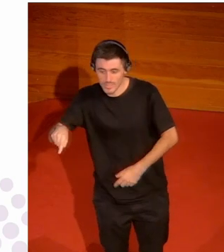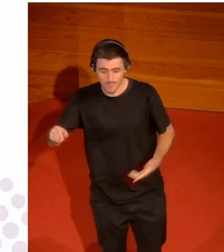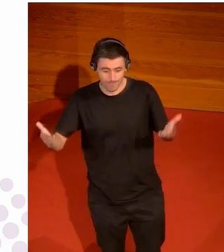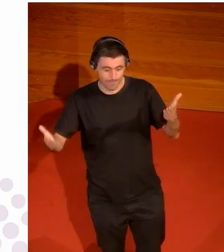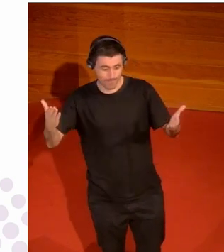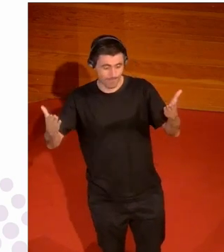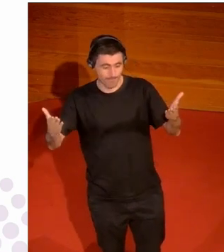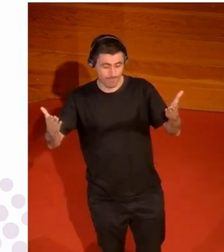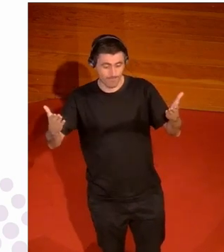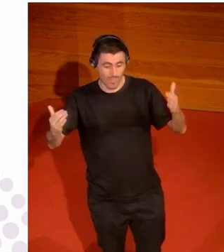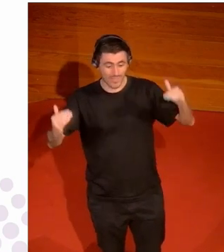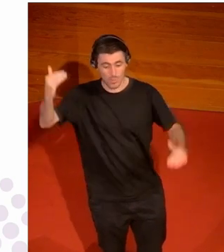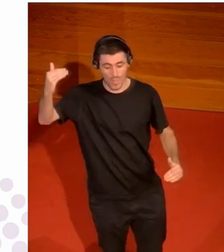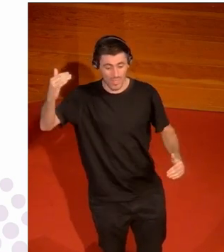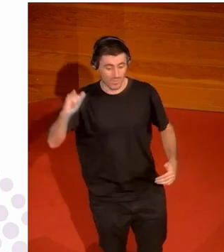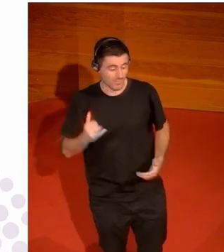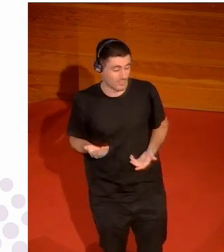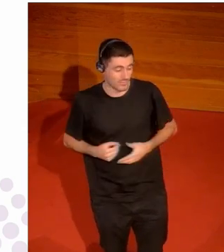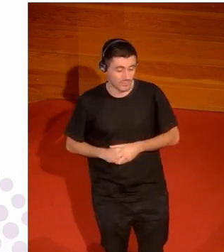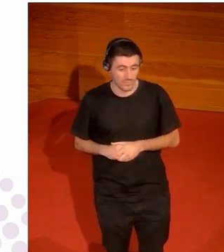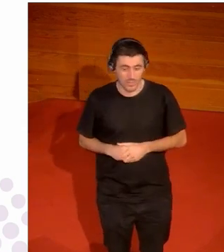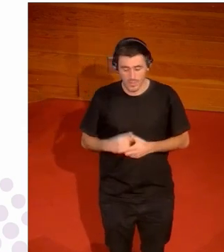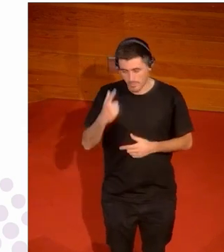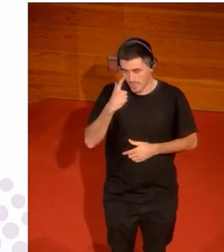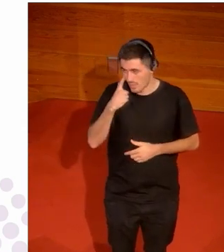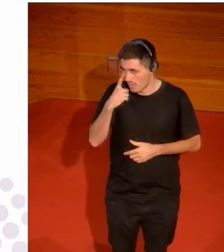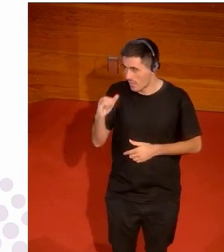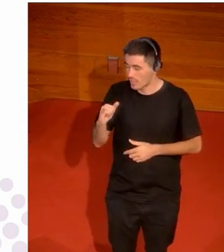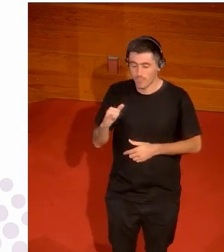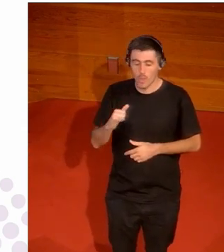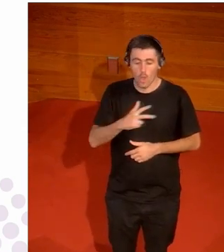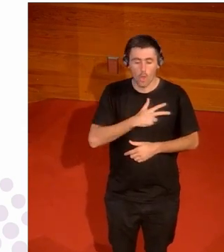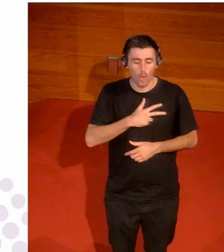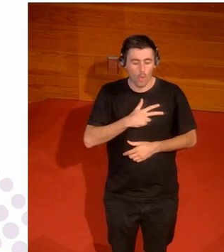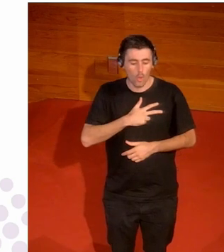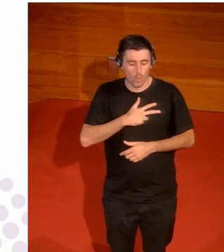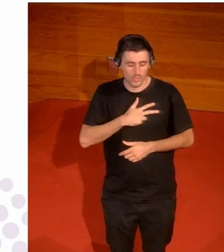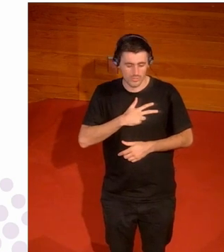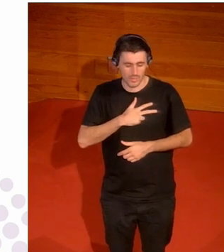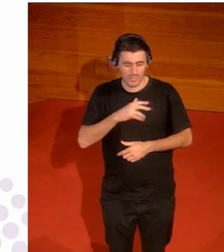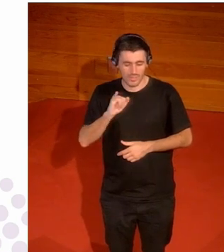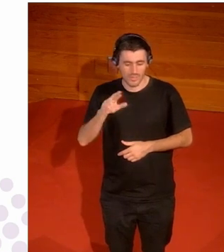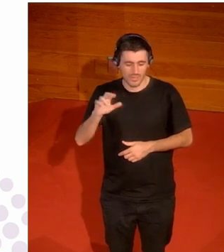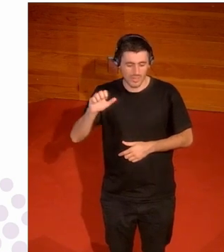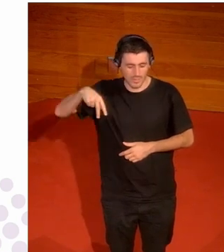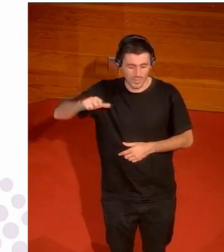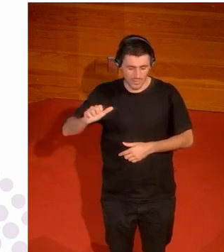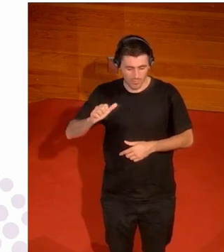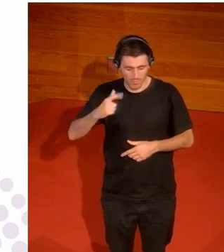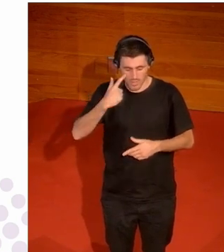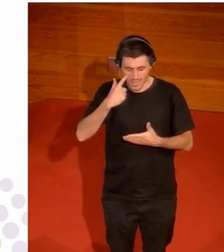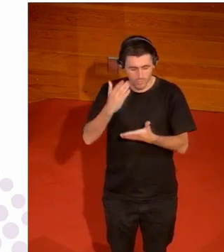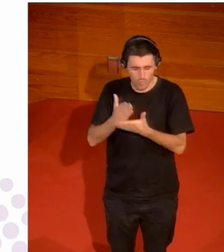¿ellas? ¿ellas? mira en un estudio que hace hay una jurista que se llama Irene Aguiar que ha estudiado mucho y también la tienen estos